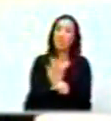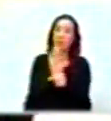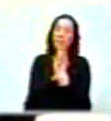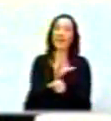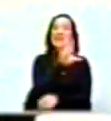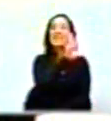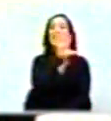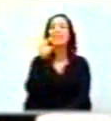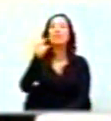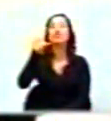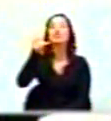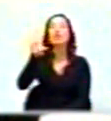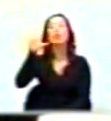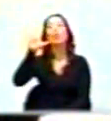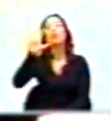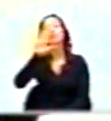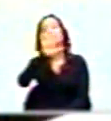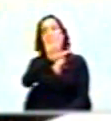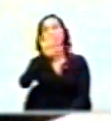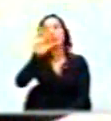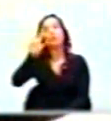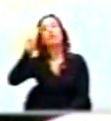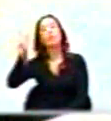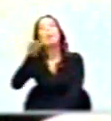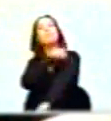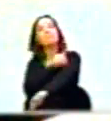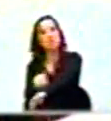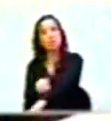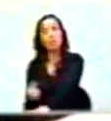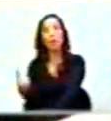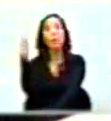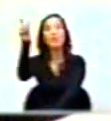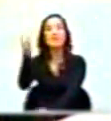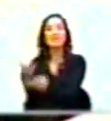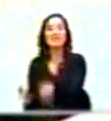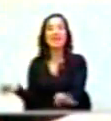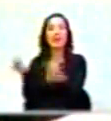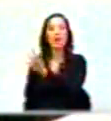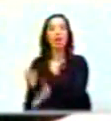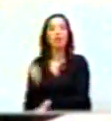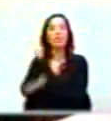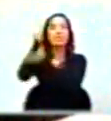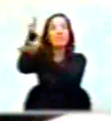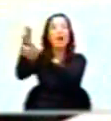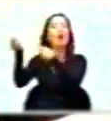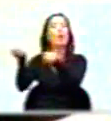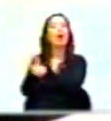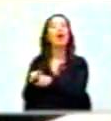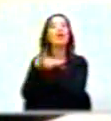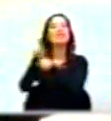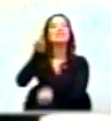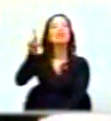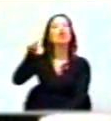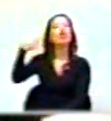de 559 millones, a una senadora se le entregaron como crédito 112